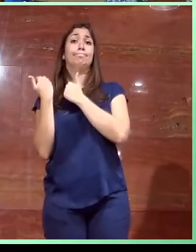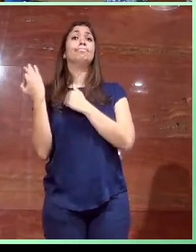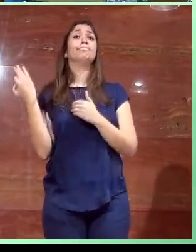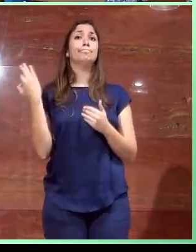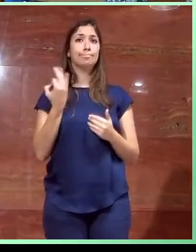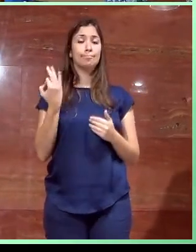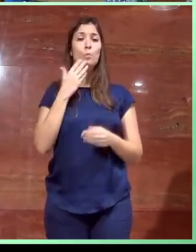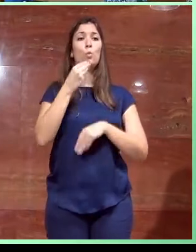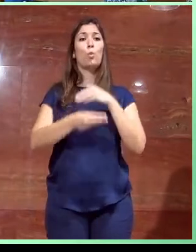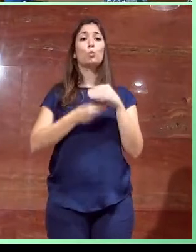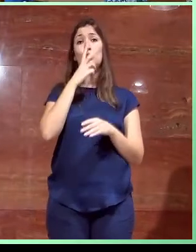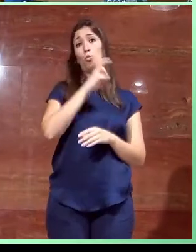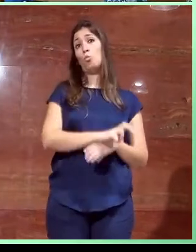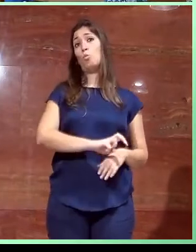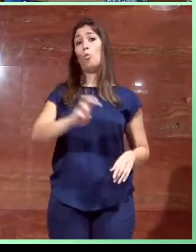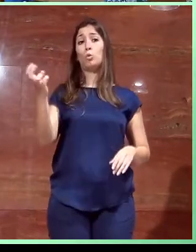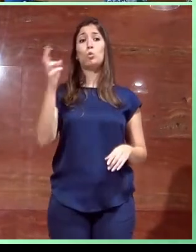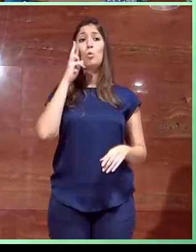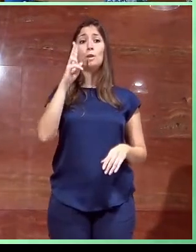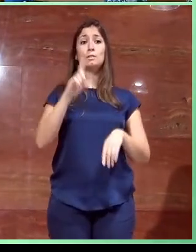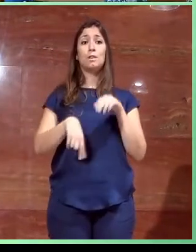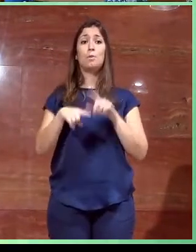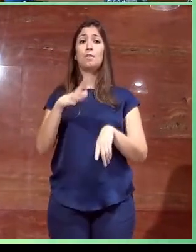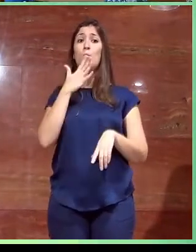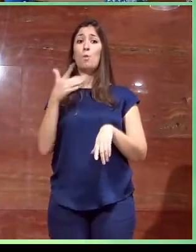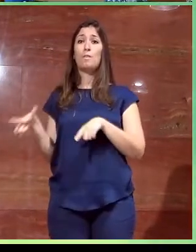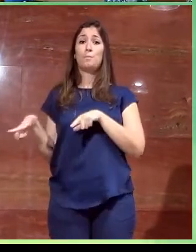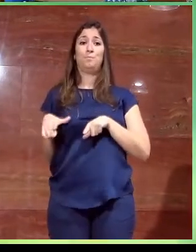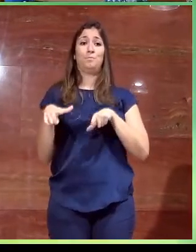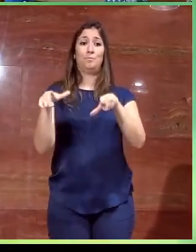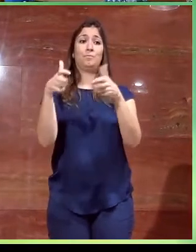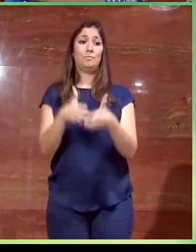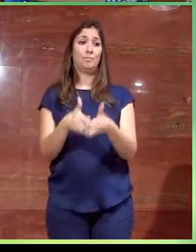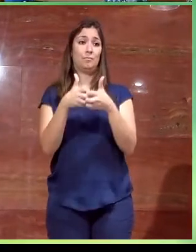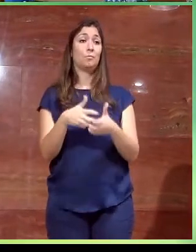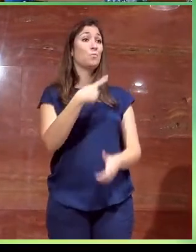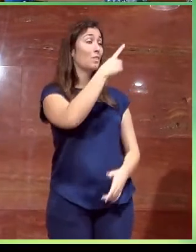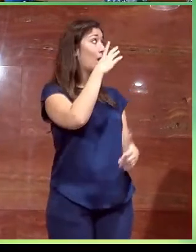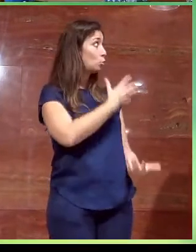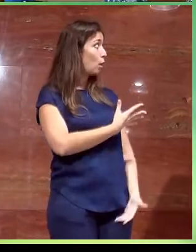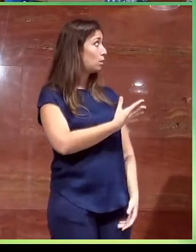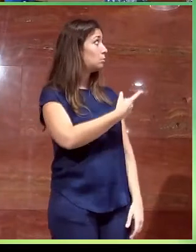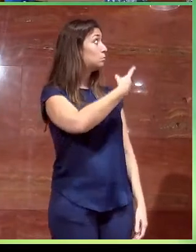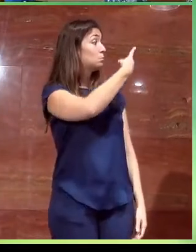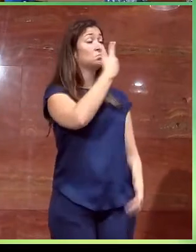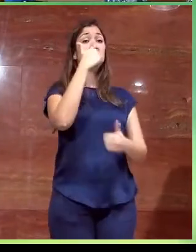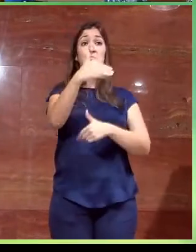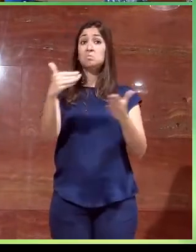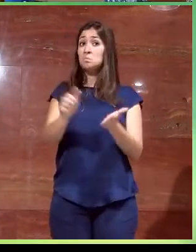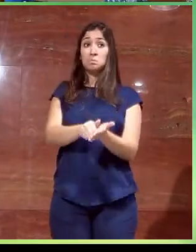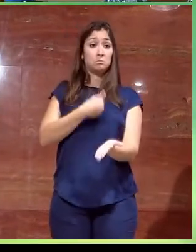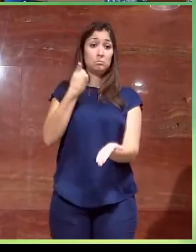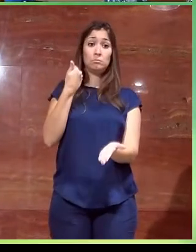utilizar un mecanismo alternativo como puede ser una plataforma elevadora, ¿no? Este es el estado actual, este es un cuarto que actualmente no tiene uso,